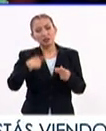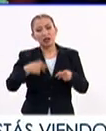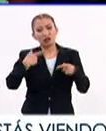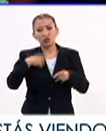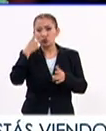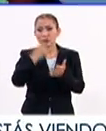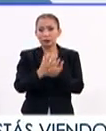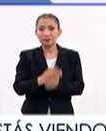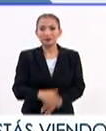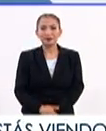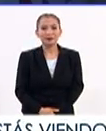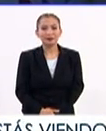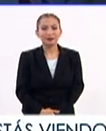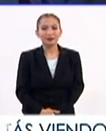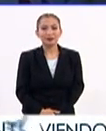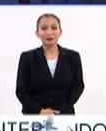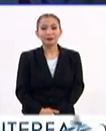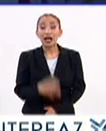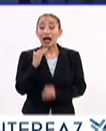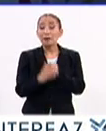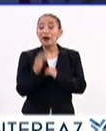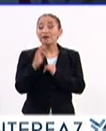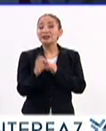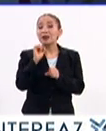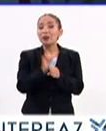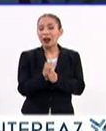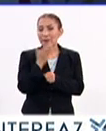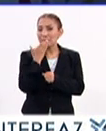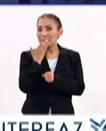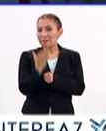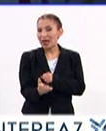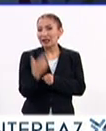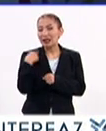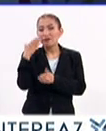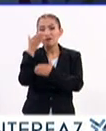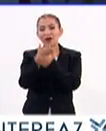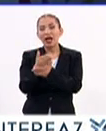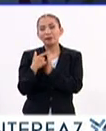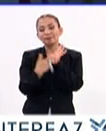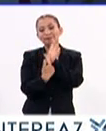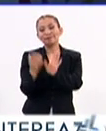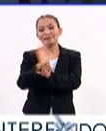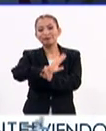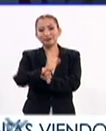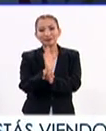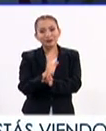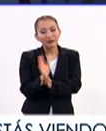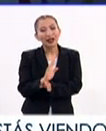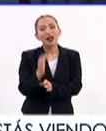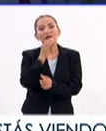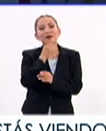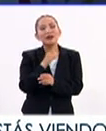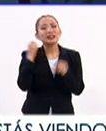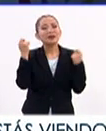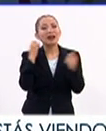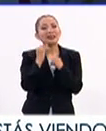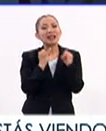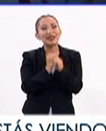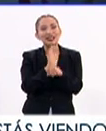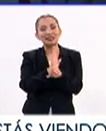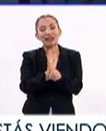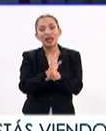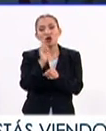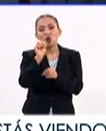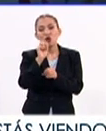personas únicas. Cierra tu fin de semana de la mejor manera y asiste a la proyección cinematográfica del Festival Internacional